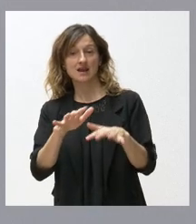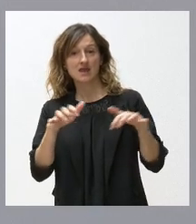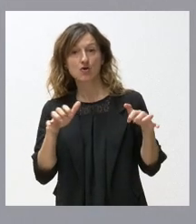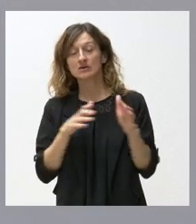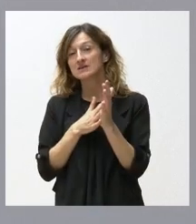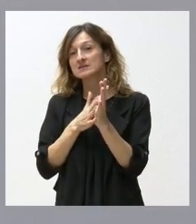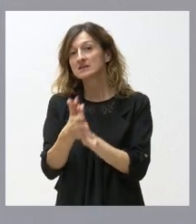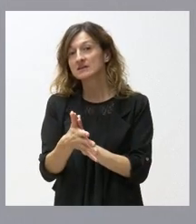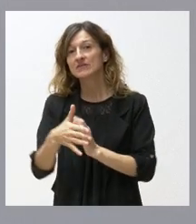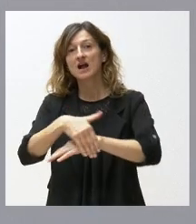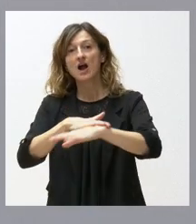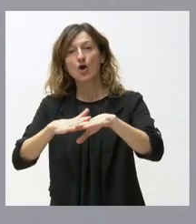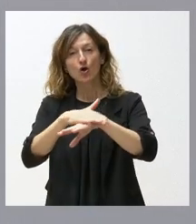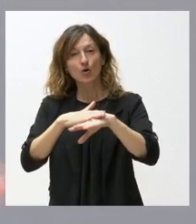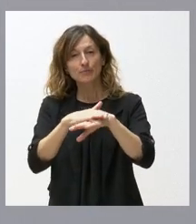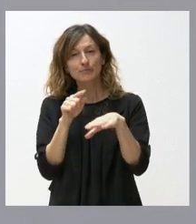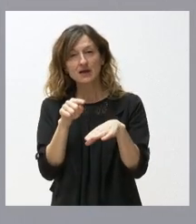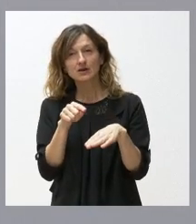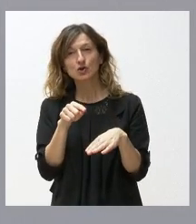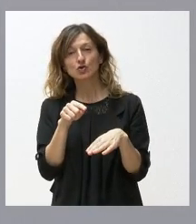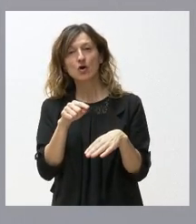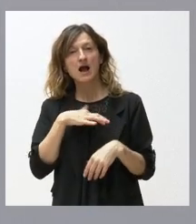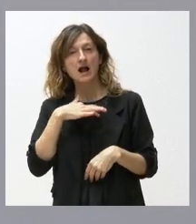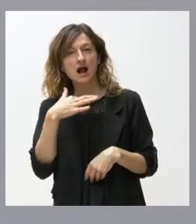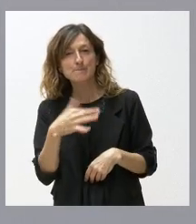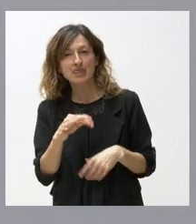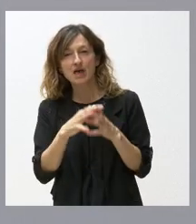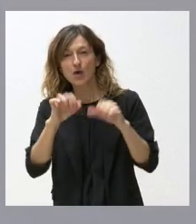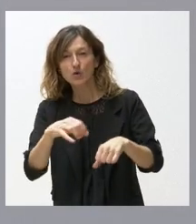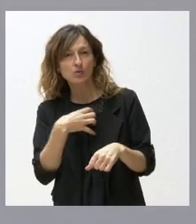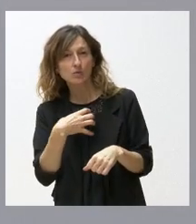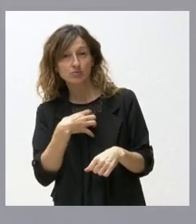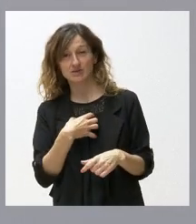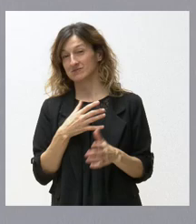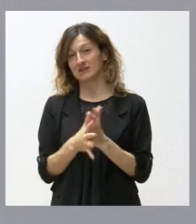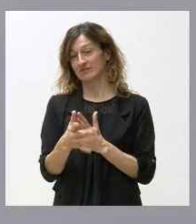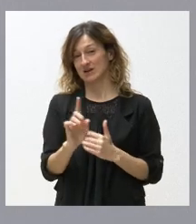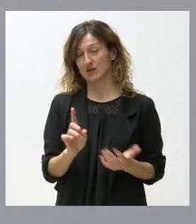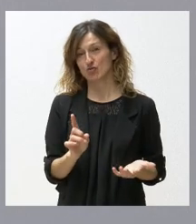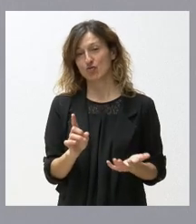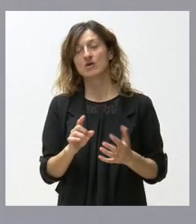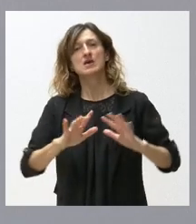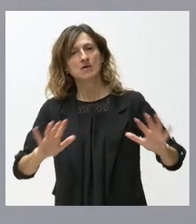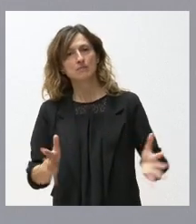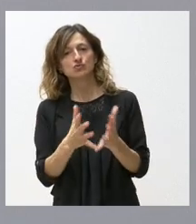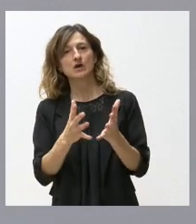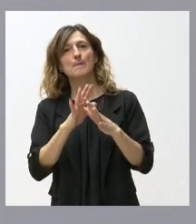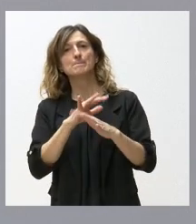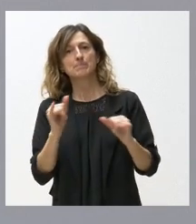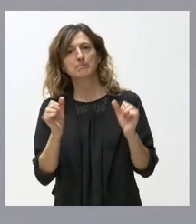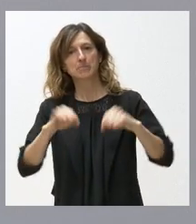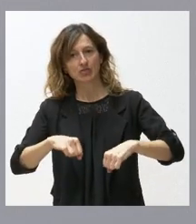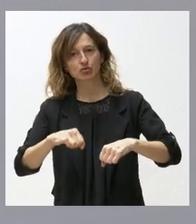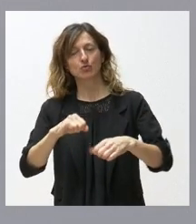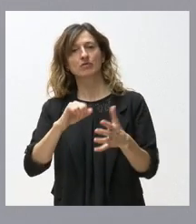que sea un Gobierno que no sea capaz de llegar a acuerdos, que no sea un Gobierno capaz de impulsar grandes pactos de comunidad. Ayer fue